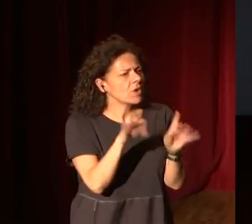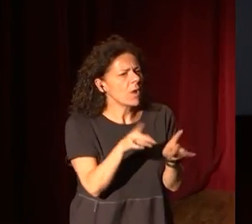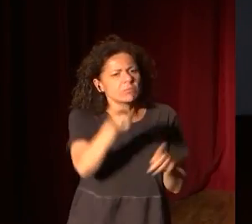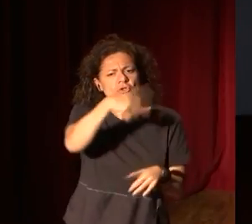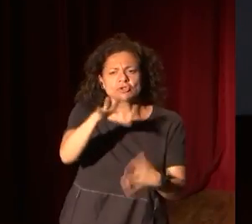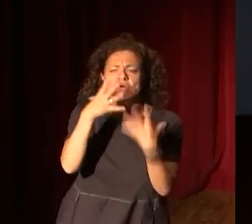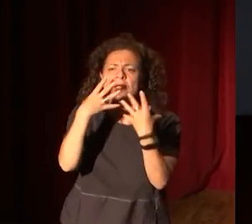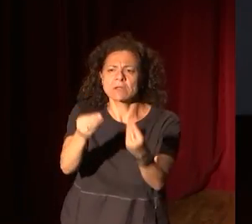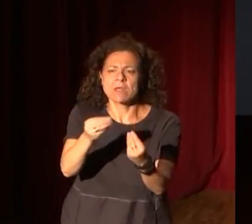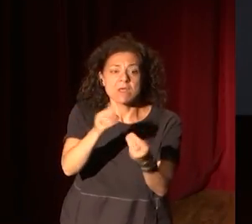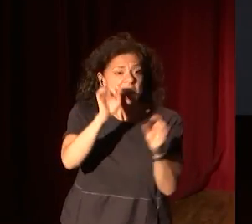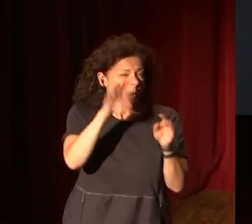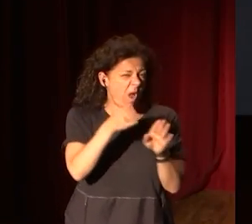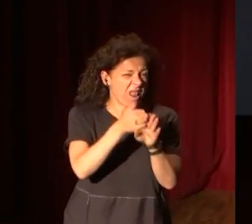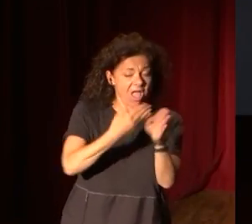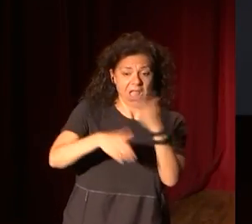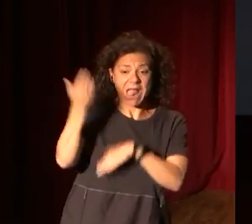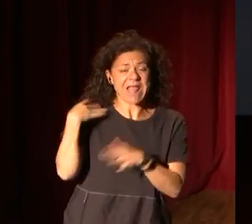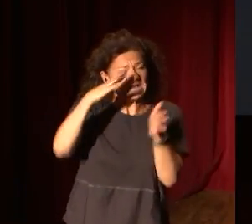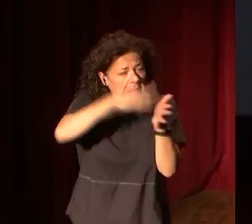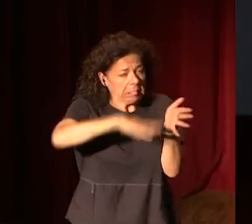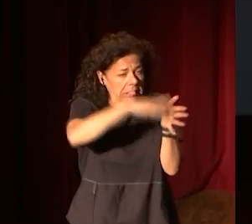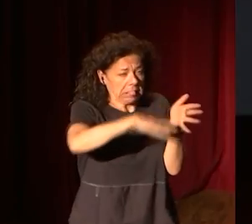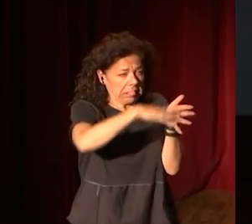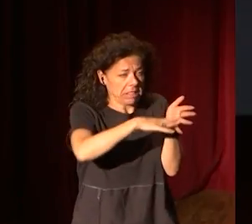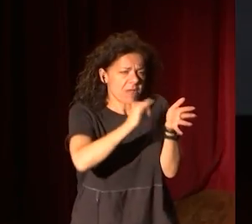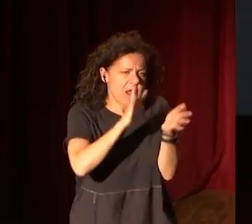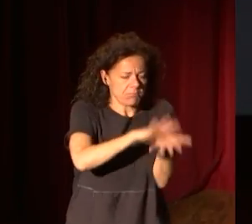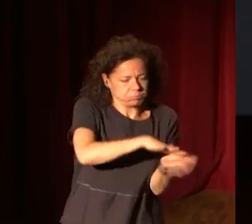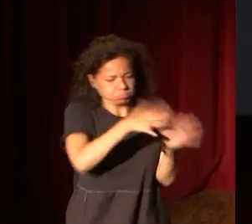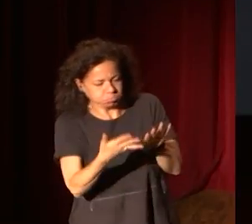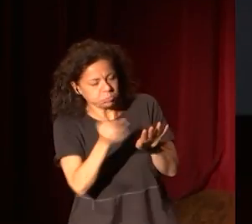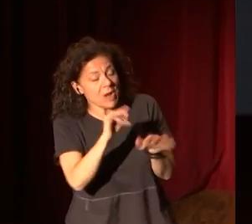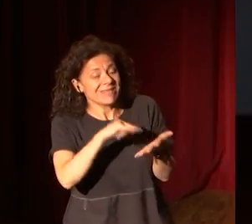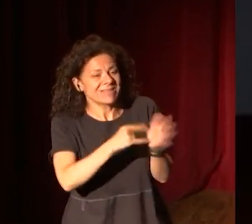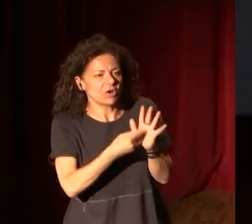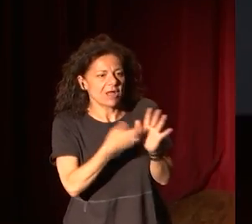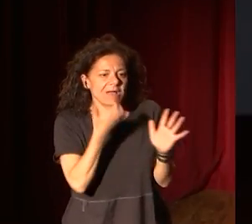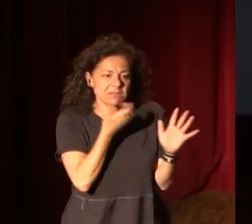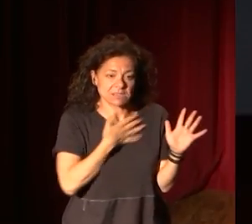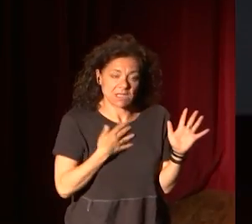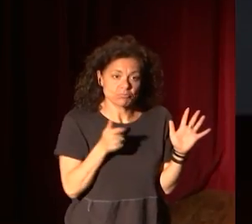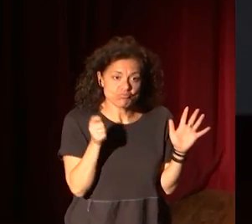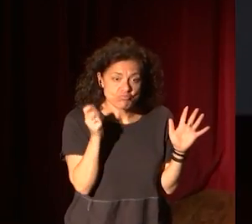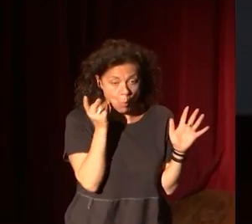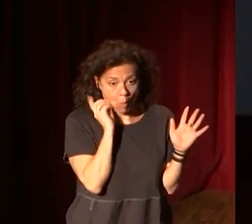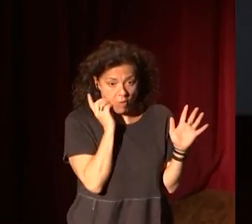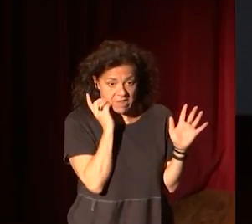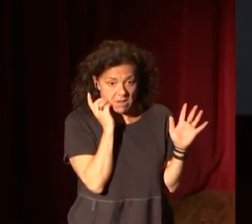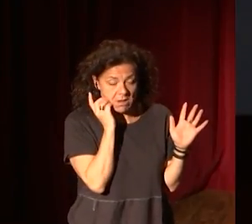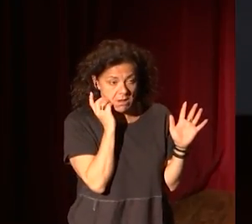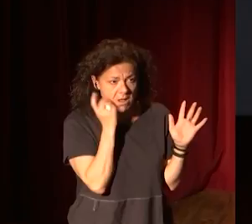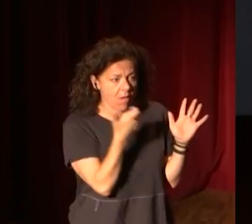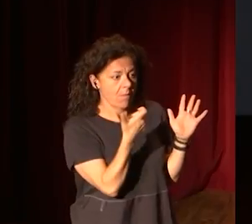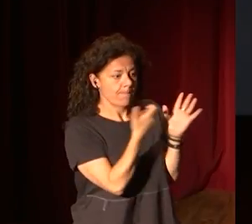nos entendamos, códigos de barra en cuadraditos, que es una tecnología que permite, si quieren, ir con el móvil y